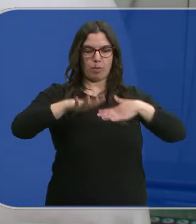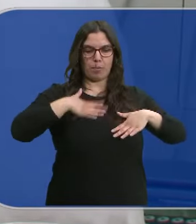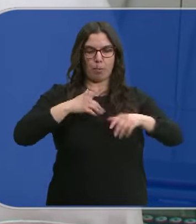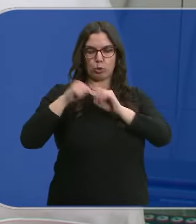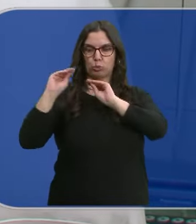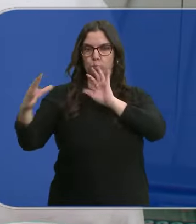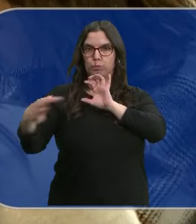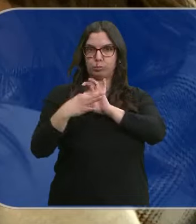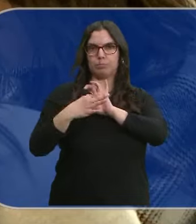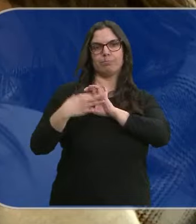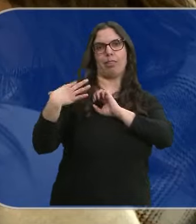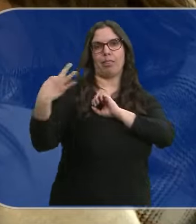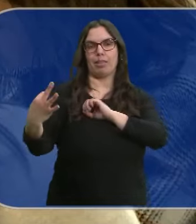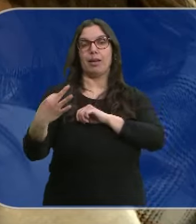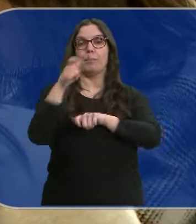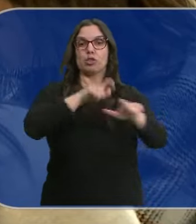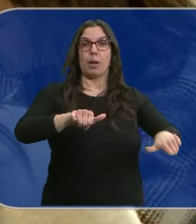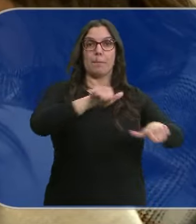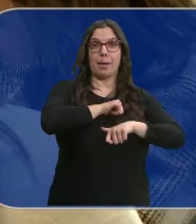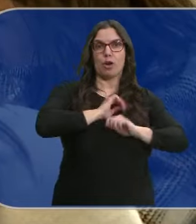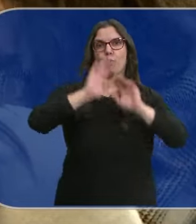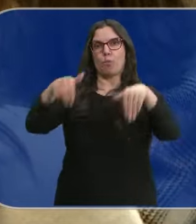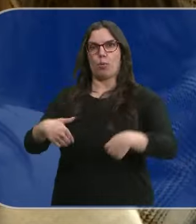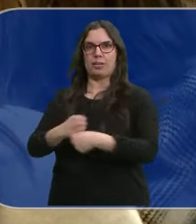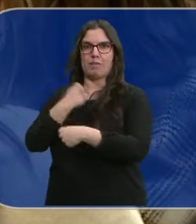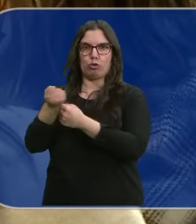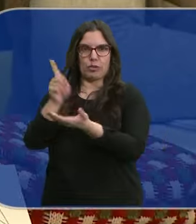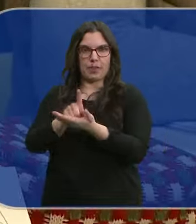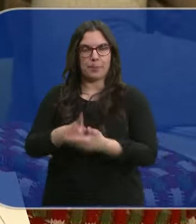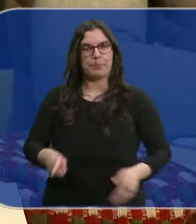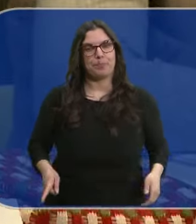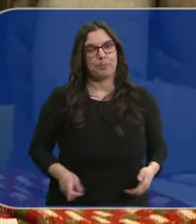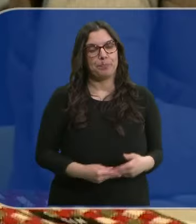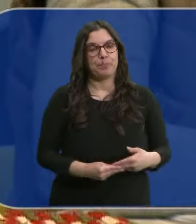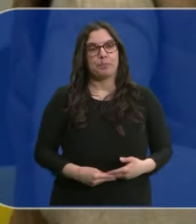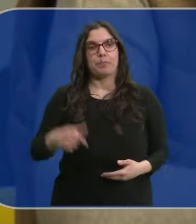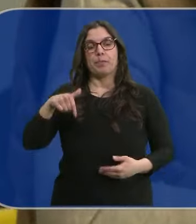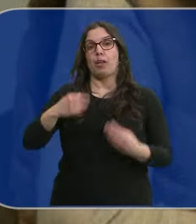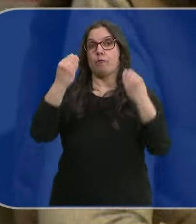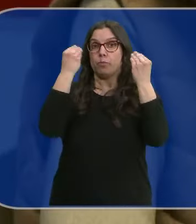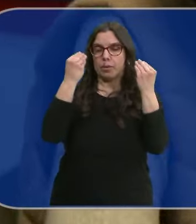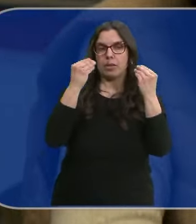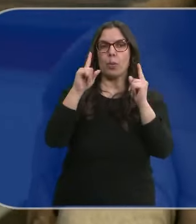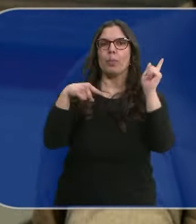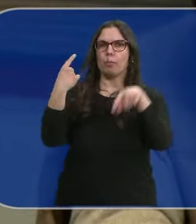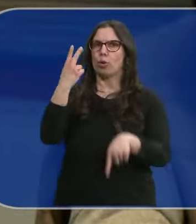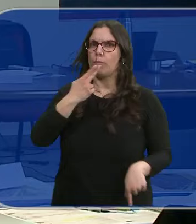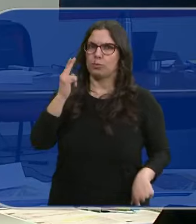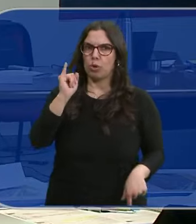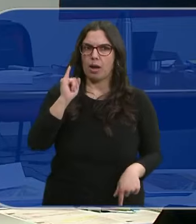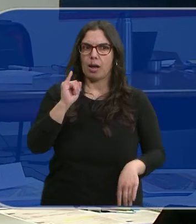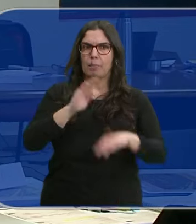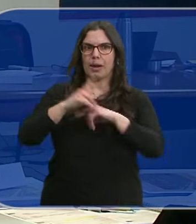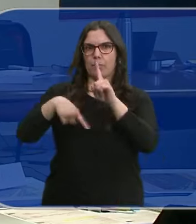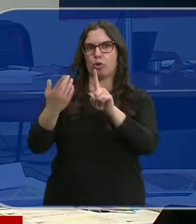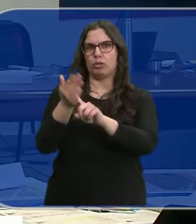demandan y a las personas que están en situación de desempleo reincorporarse al mercado laboral. Aquí aparte de darte una formación se están comprometiendo a